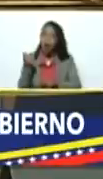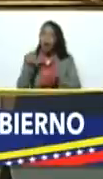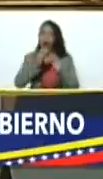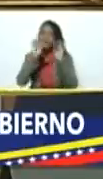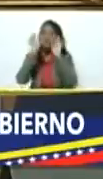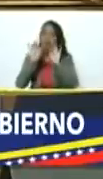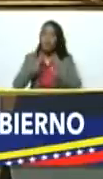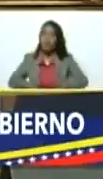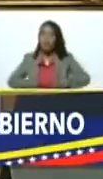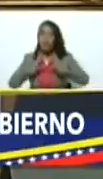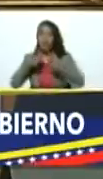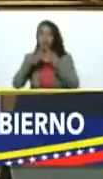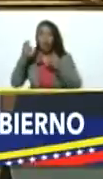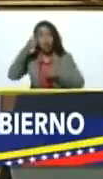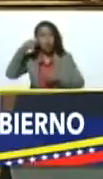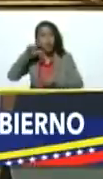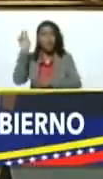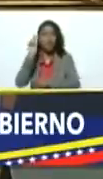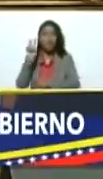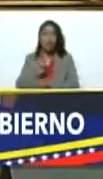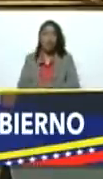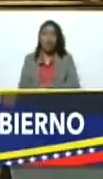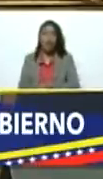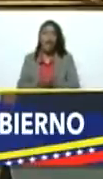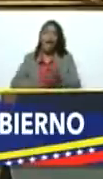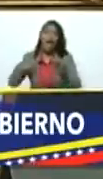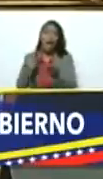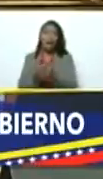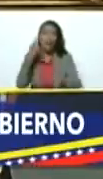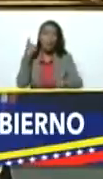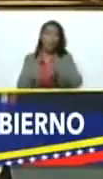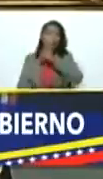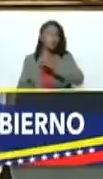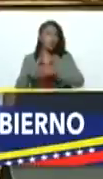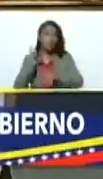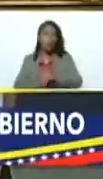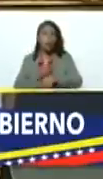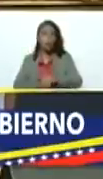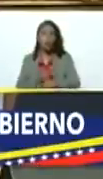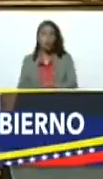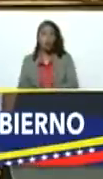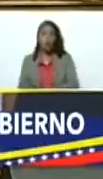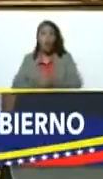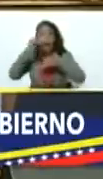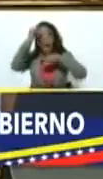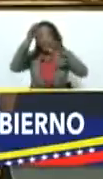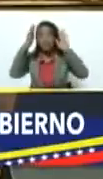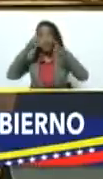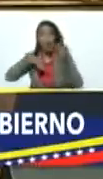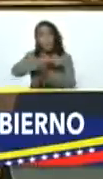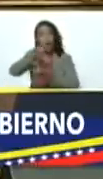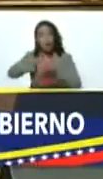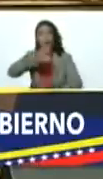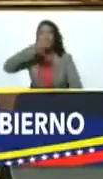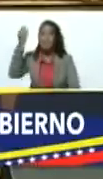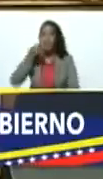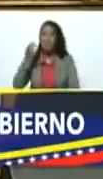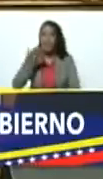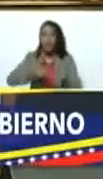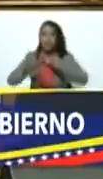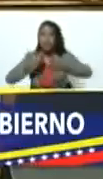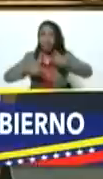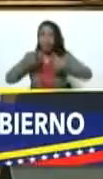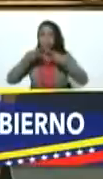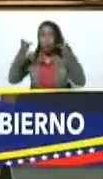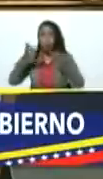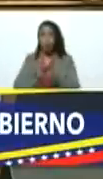vida de todo el pueblo de Venezuela hasta en el último rincón de atender los problemas reales de servicios públicos